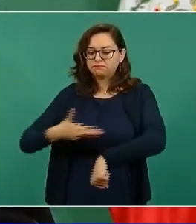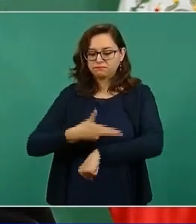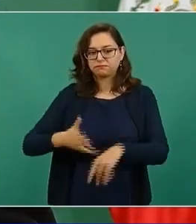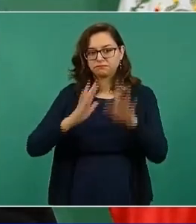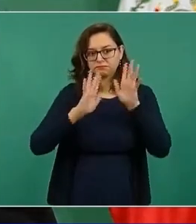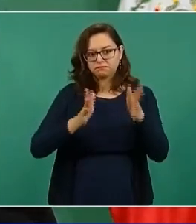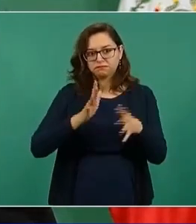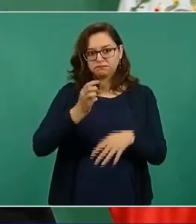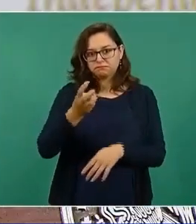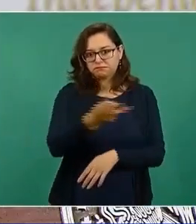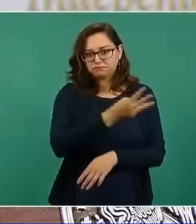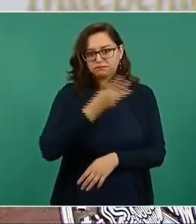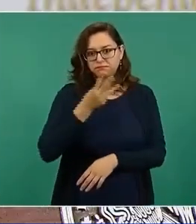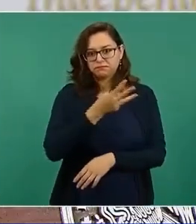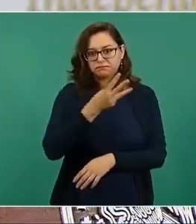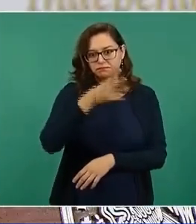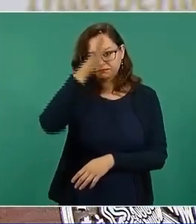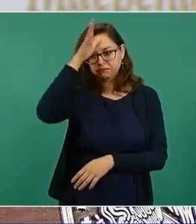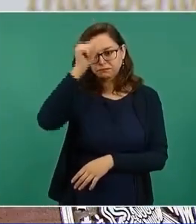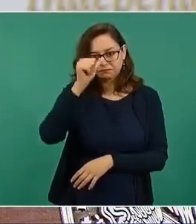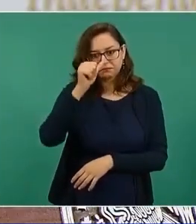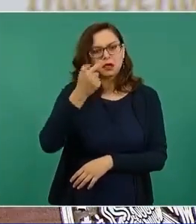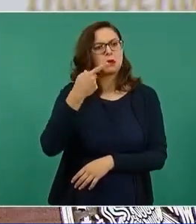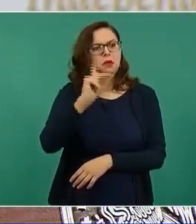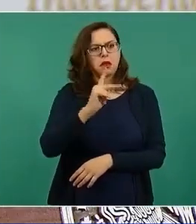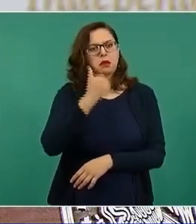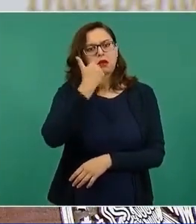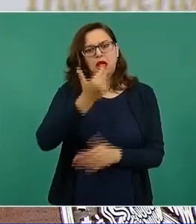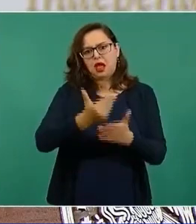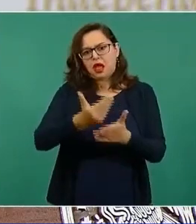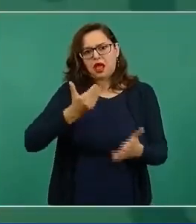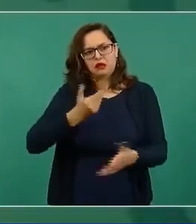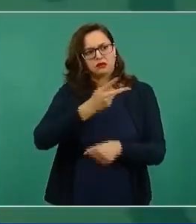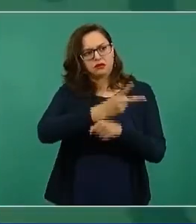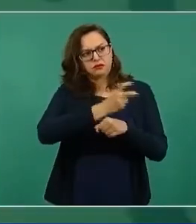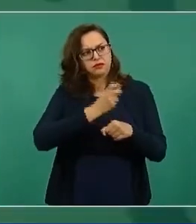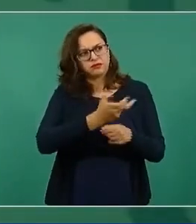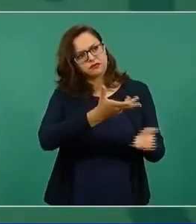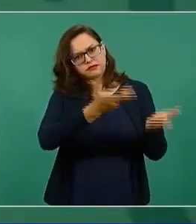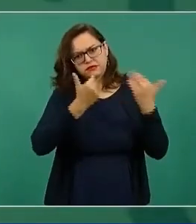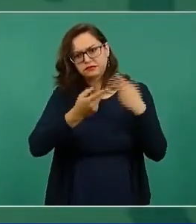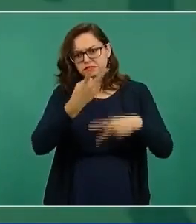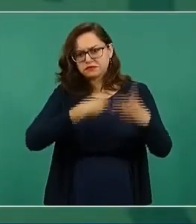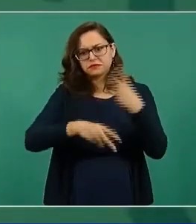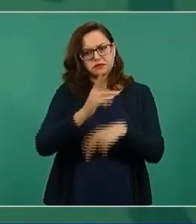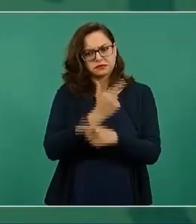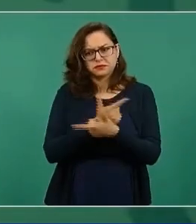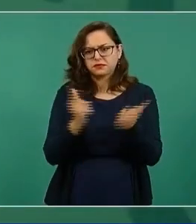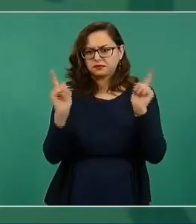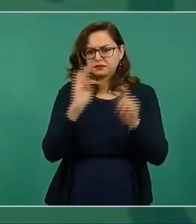pero quedó abierta la invitación para que asistiera. Le informé,